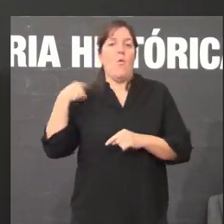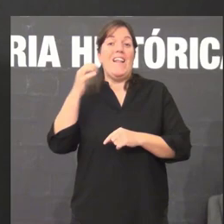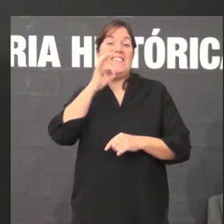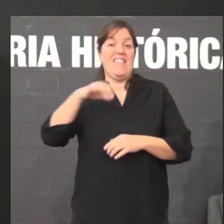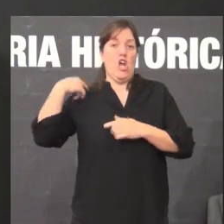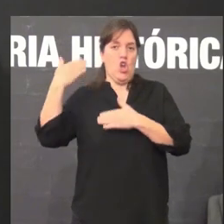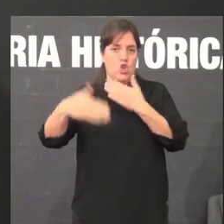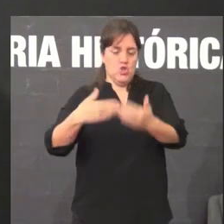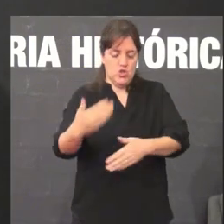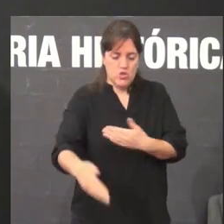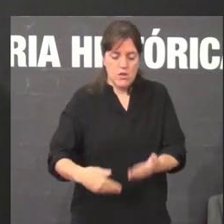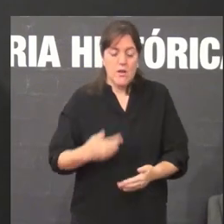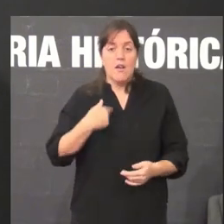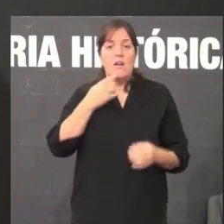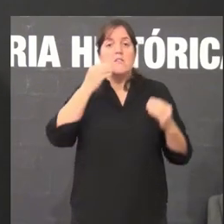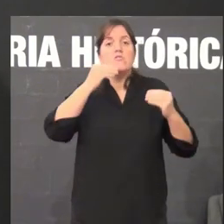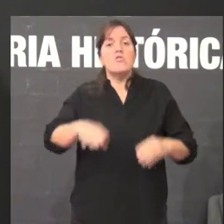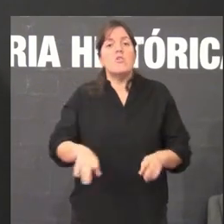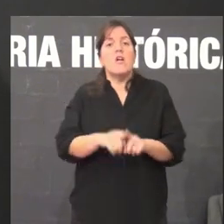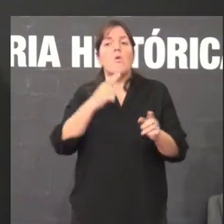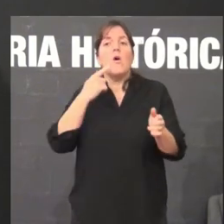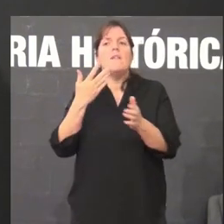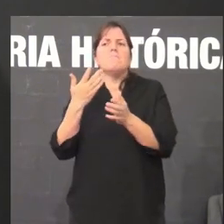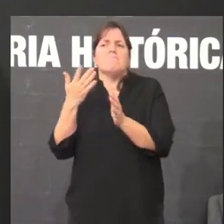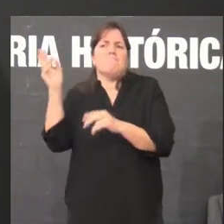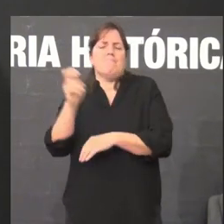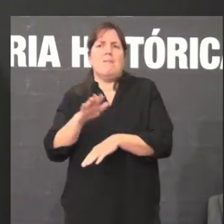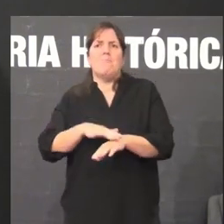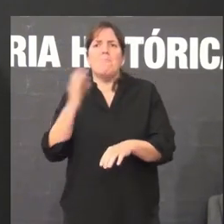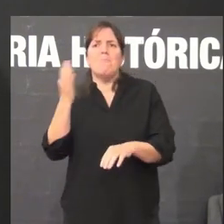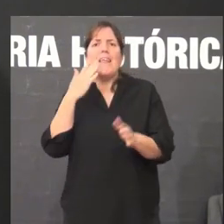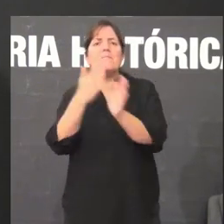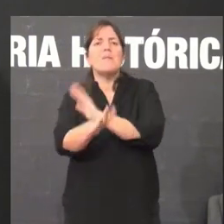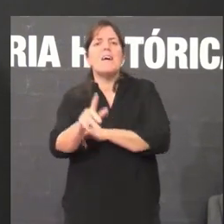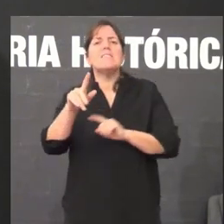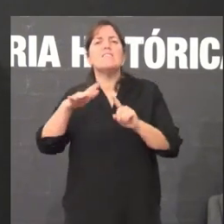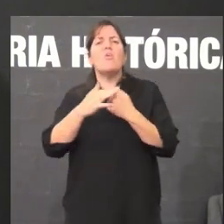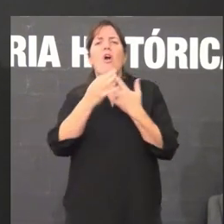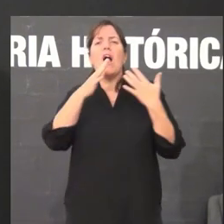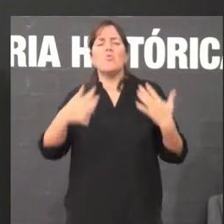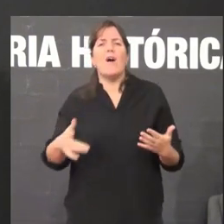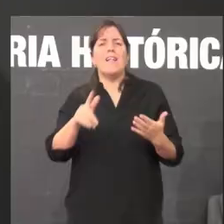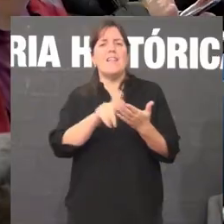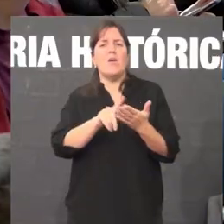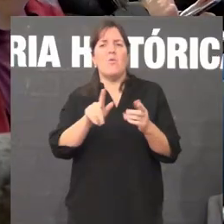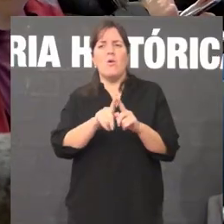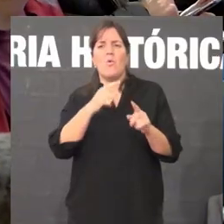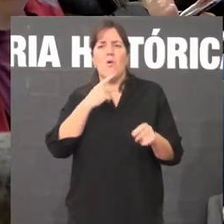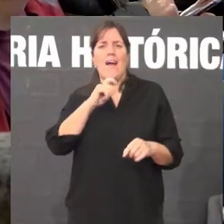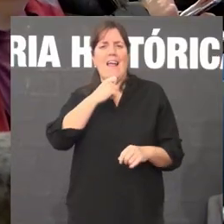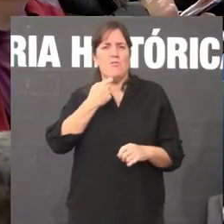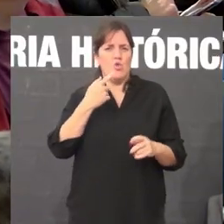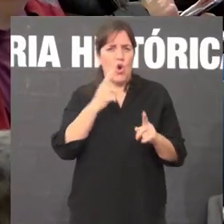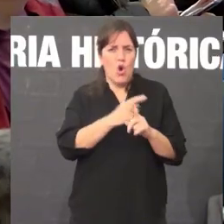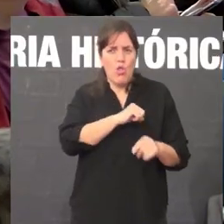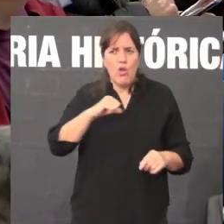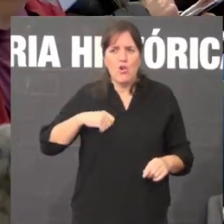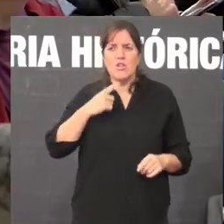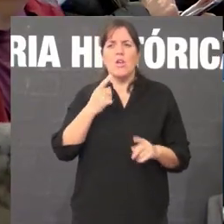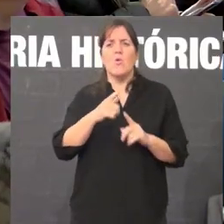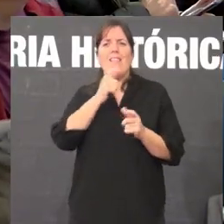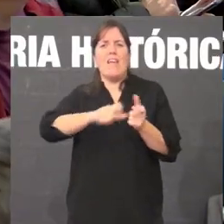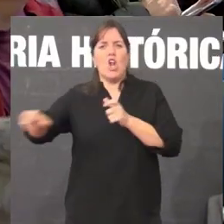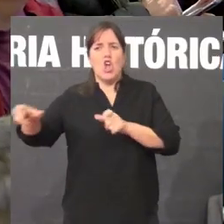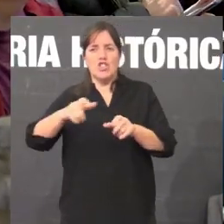Unha historia que serve para explicar un pouco que é a situación actual da lingua, cos seus auto-odios, as súas diglóxias, e os seus intentos de